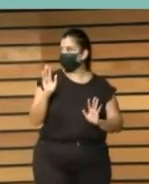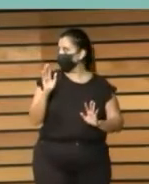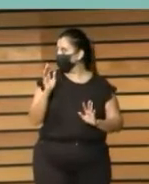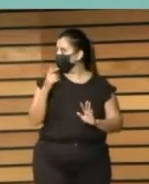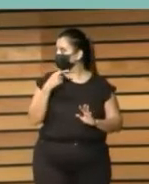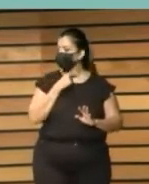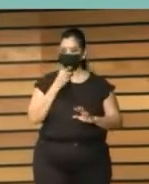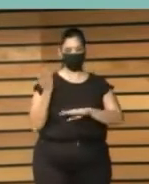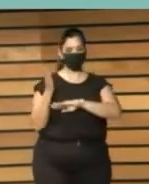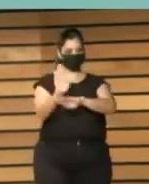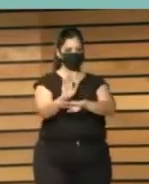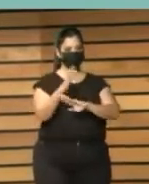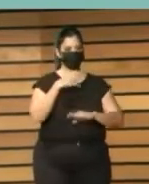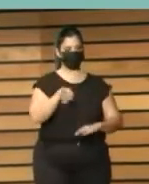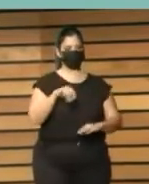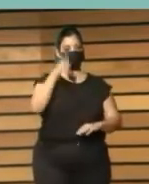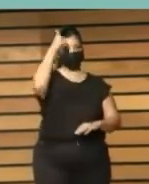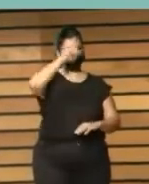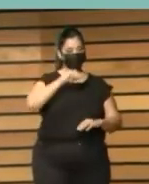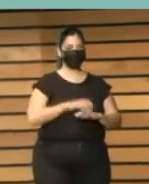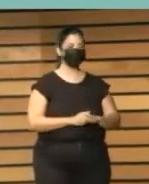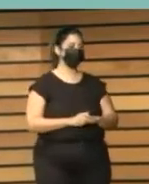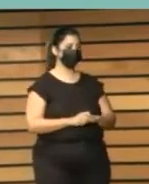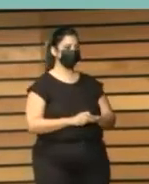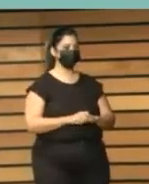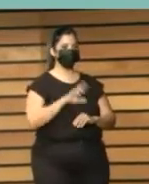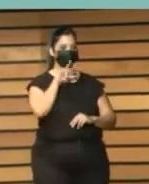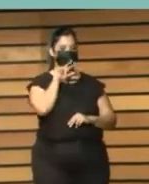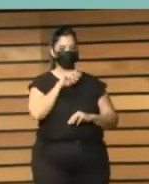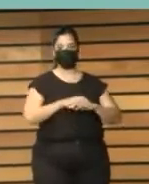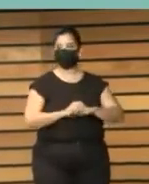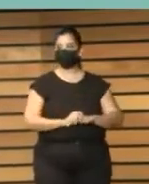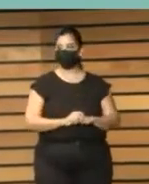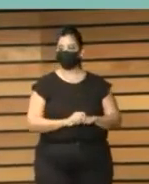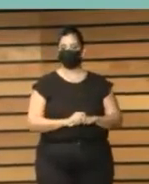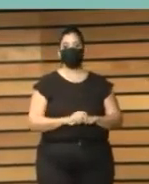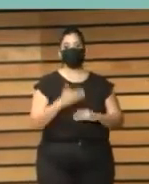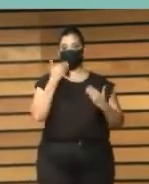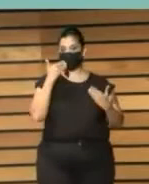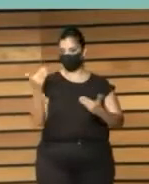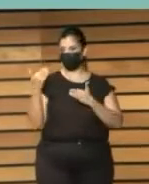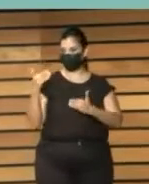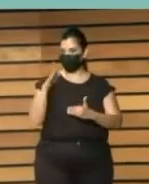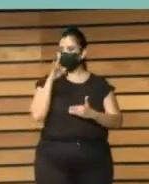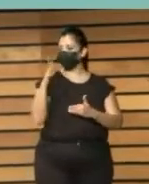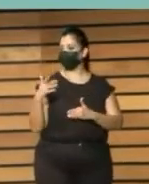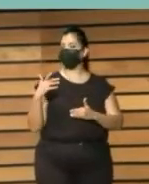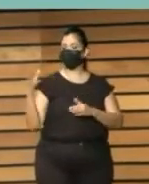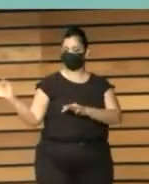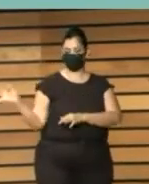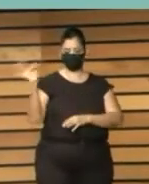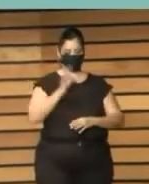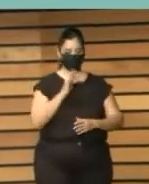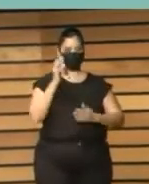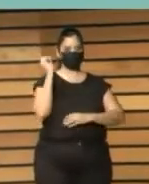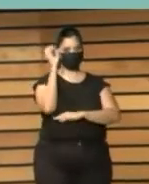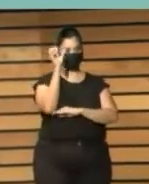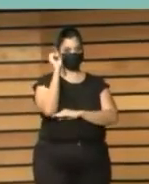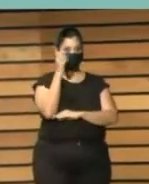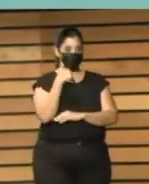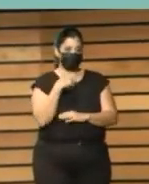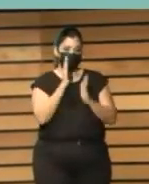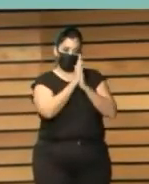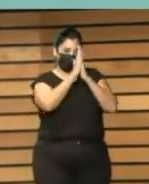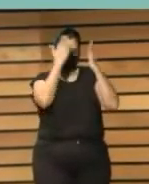por supuesto muchas gracias Alicia por la introducción y dejarme la palabra y muchas gracias por invitarme a vuestro congreso yo no soy